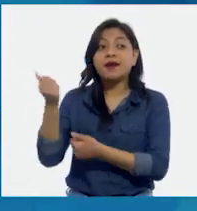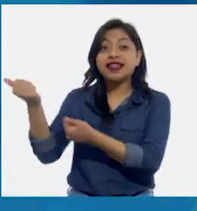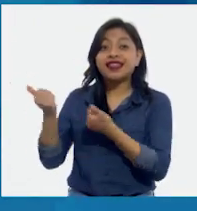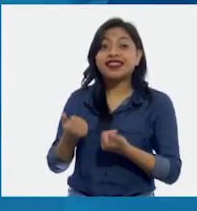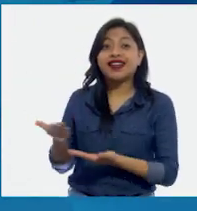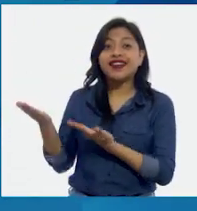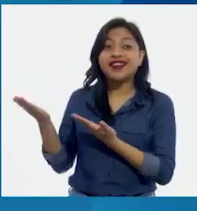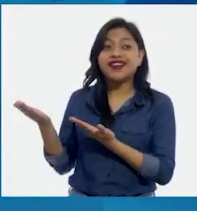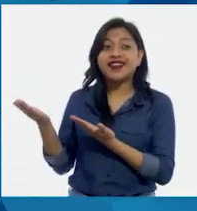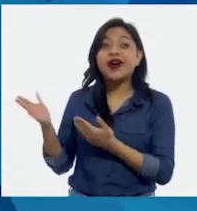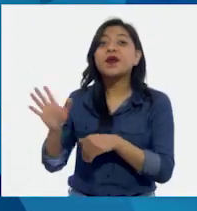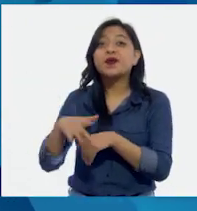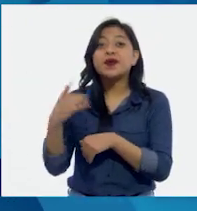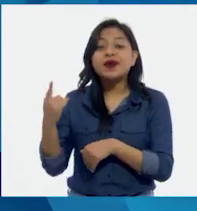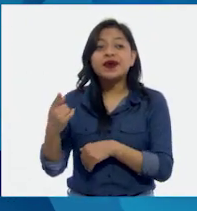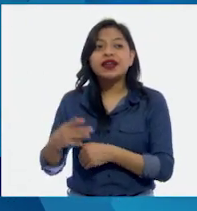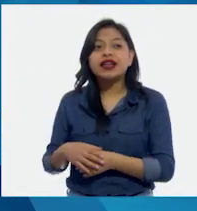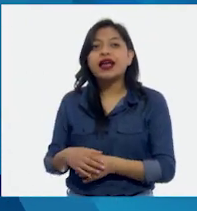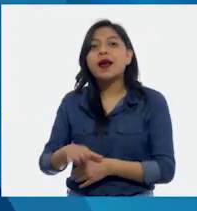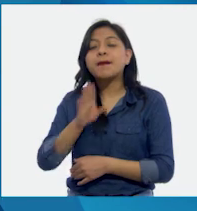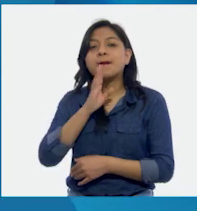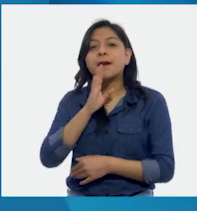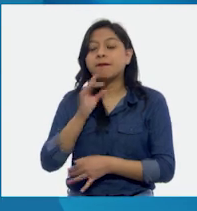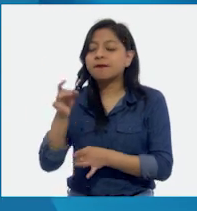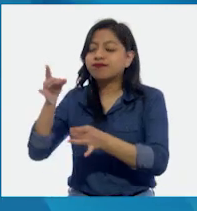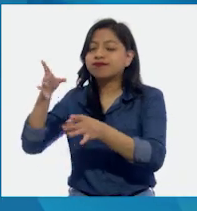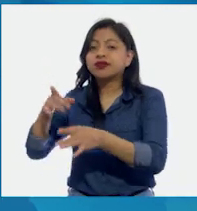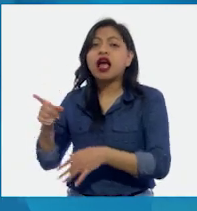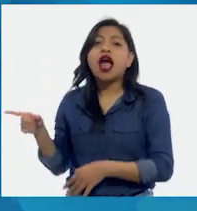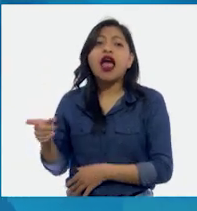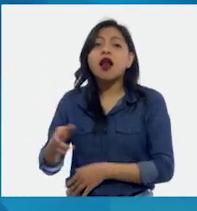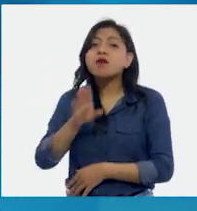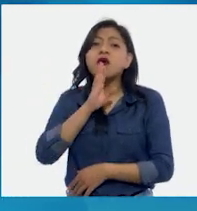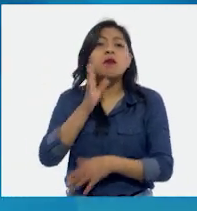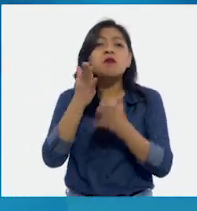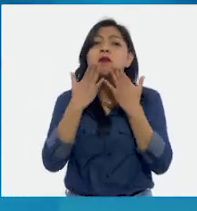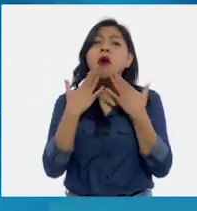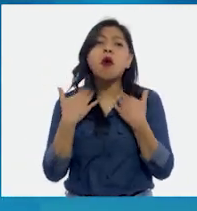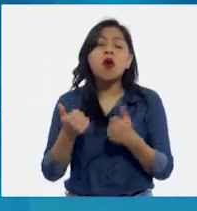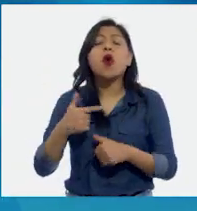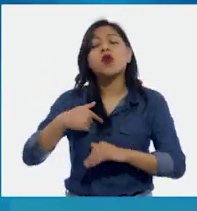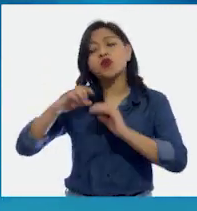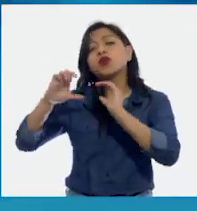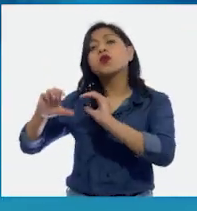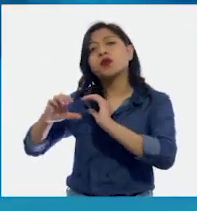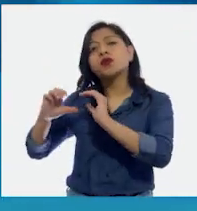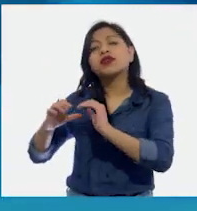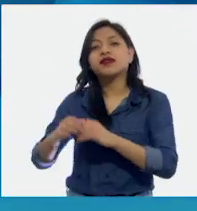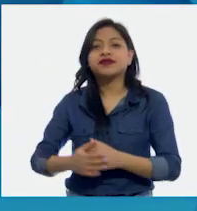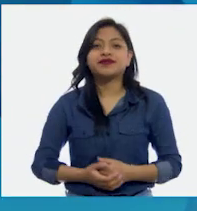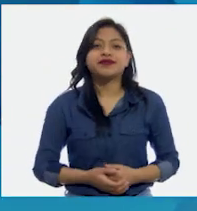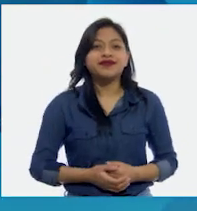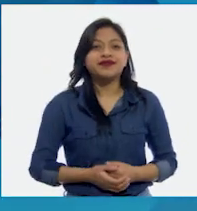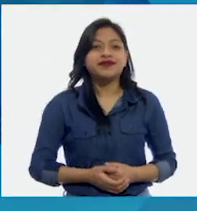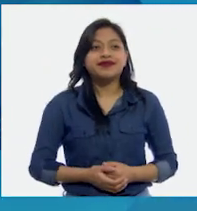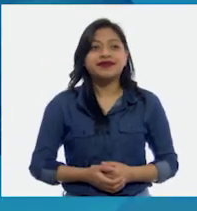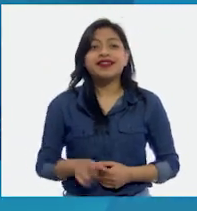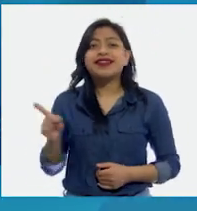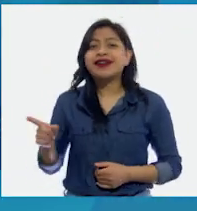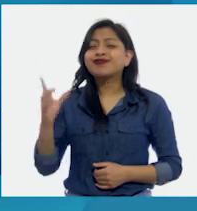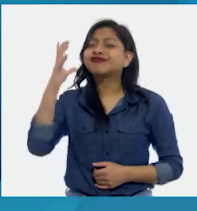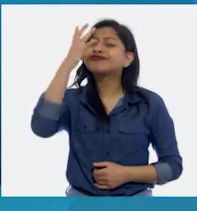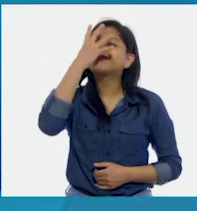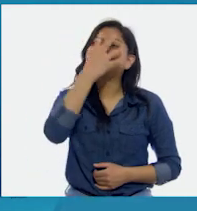porque casaron a la mamá. Se quedó un huerfanito y yo lo voy a cuidar. Está bien